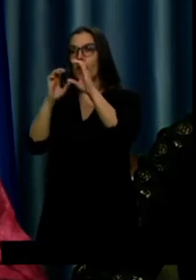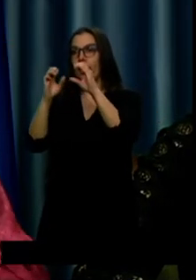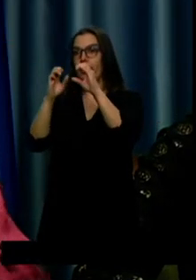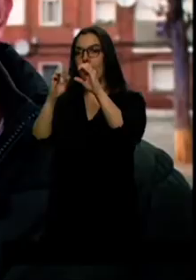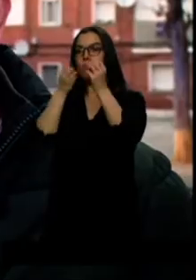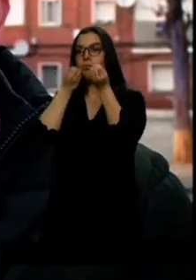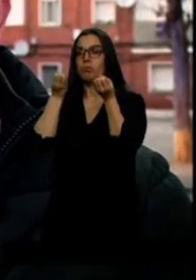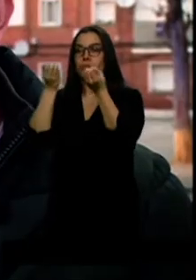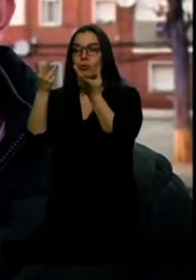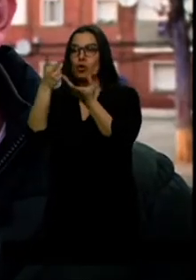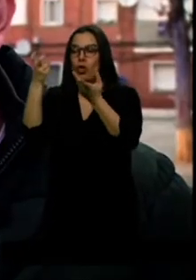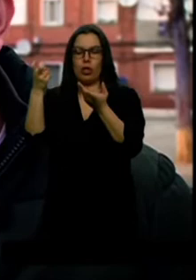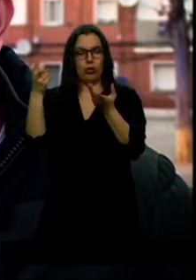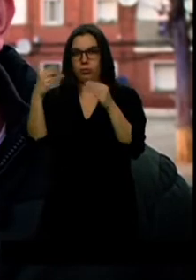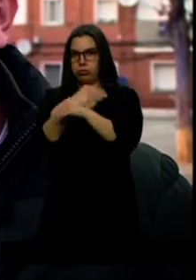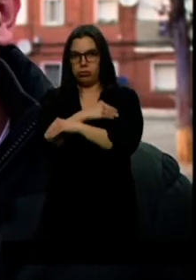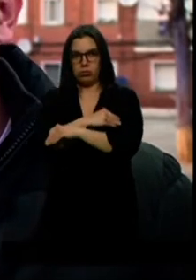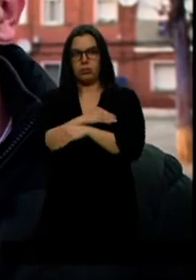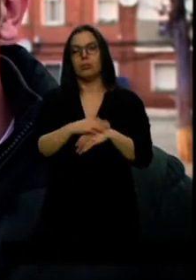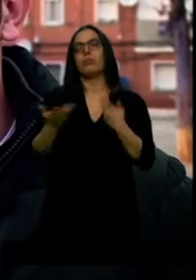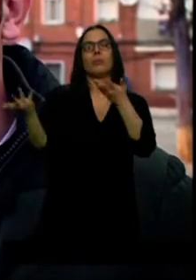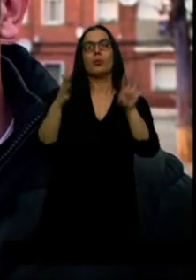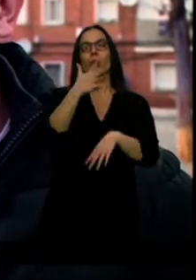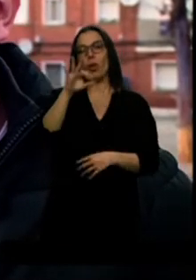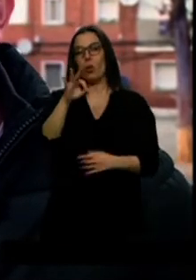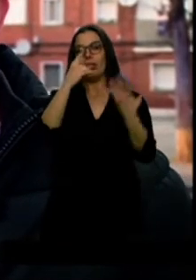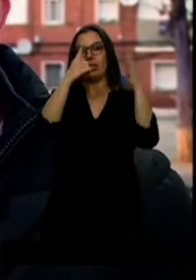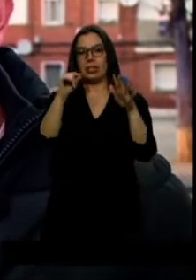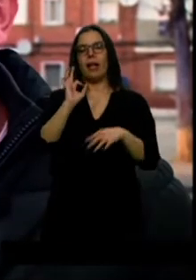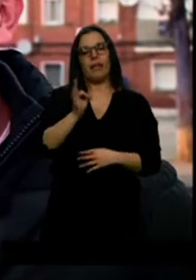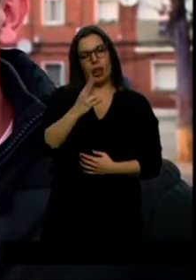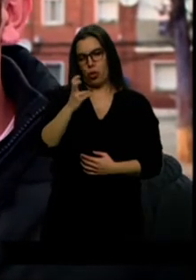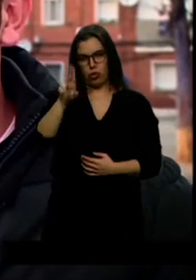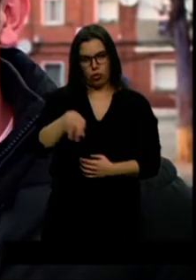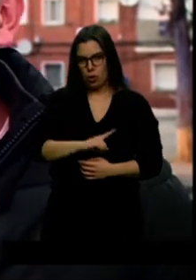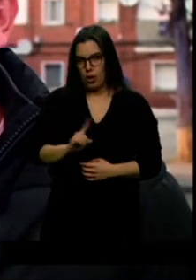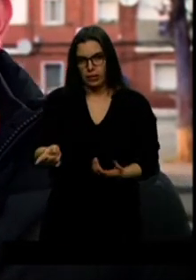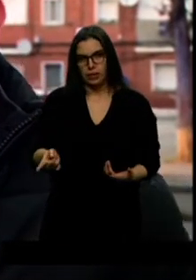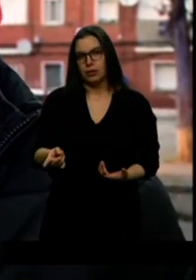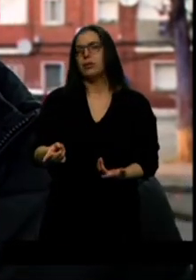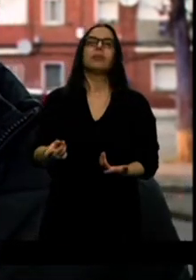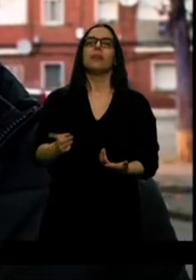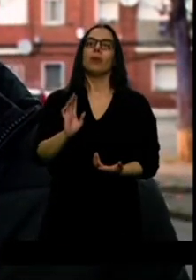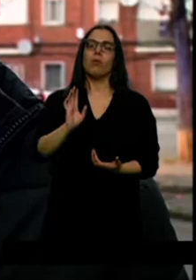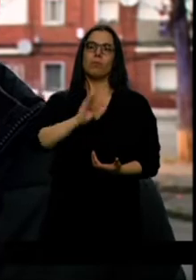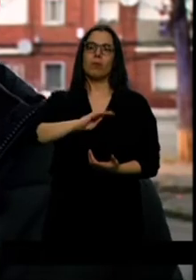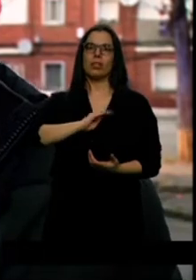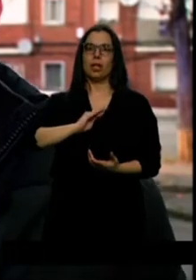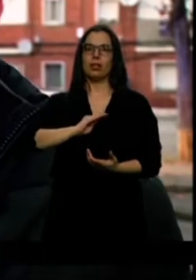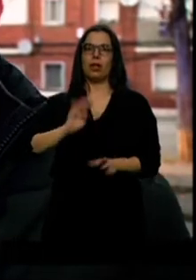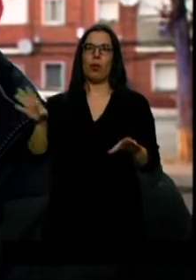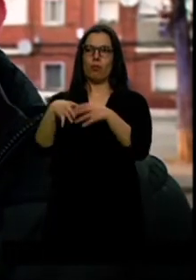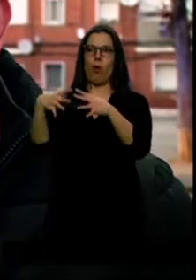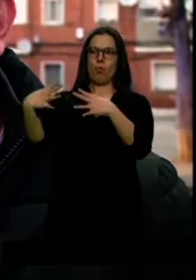comunicación. Alrededor de 50 o 60 vecinos, sí que es verdad que no llegaron a ser 200, pero sí que una gran cantidad y en estos